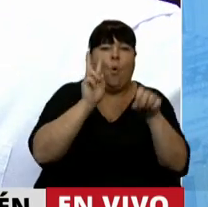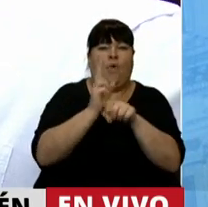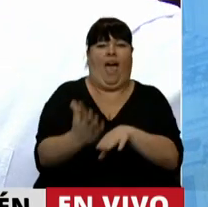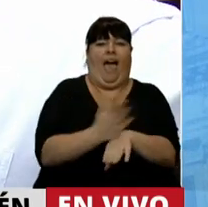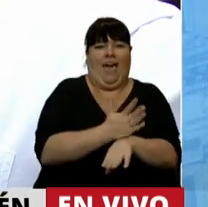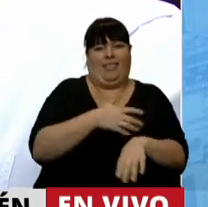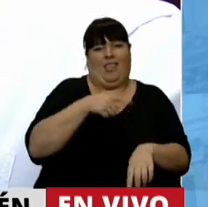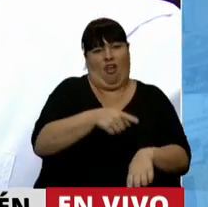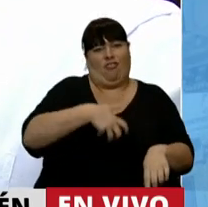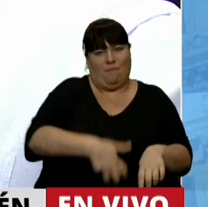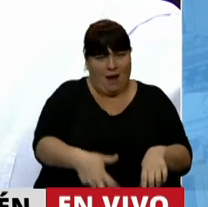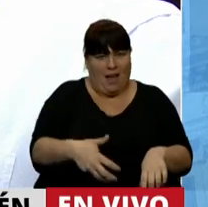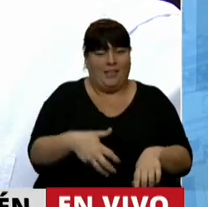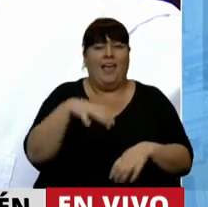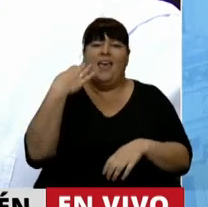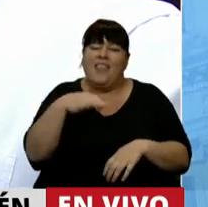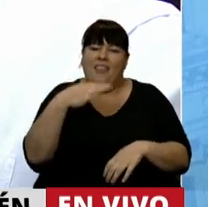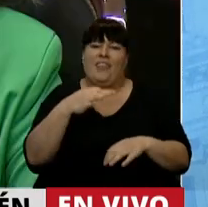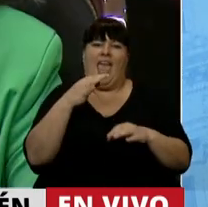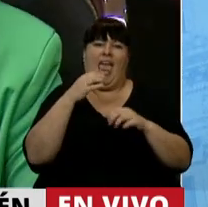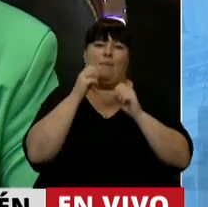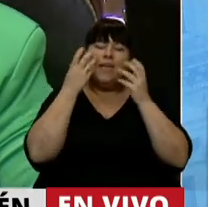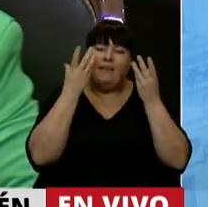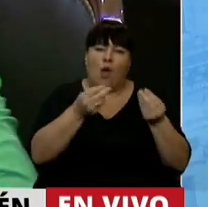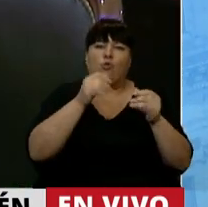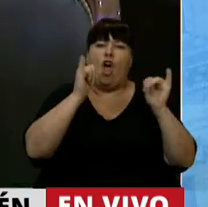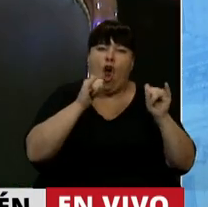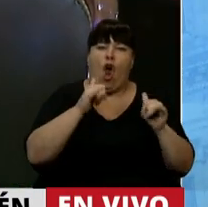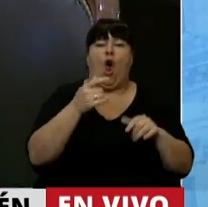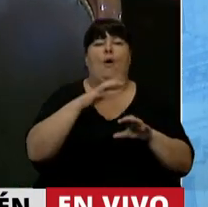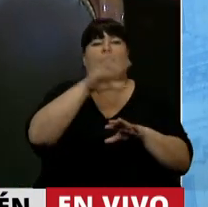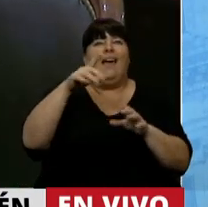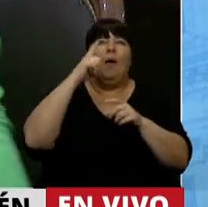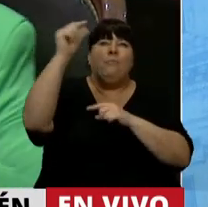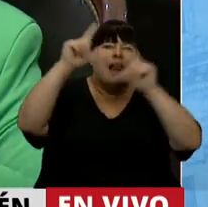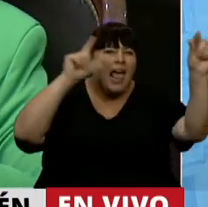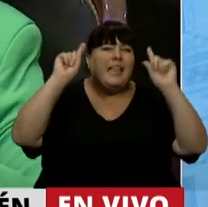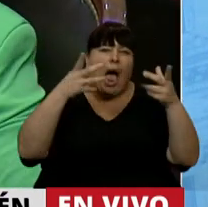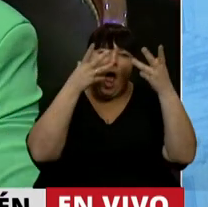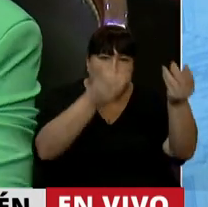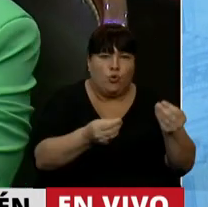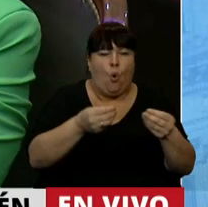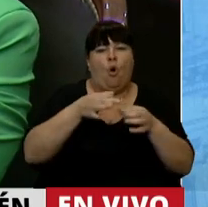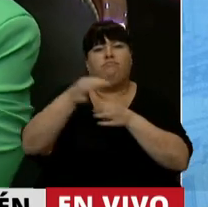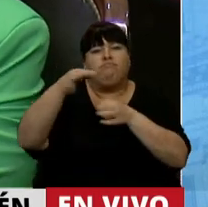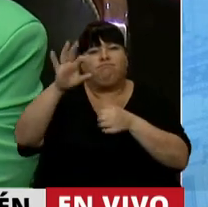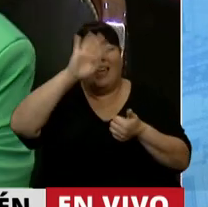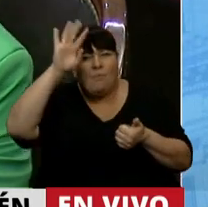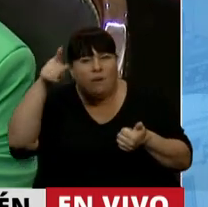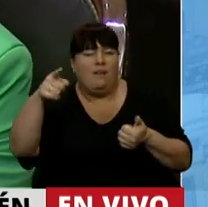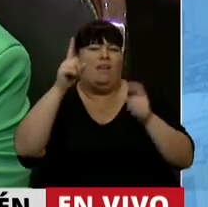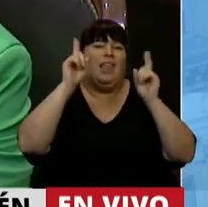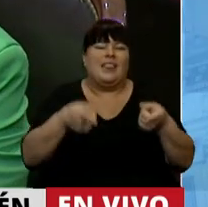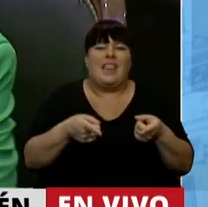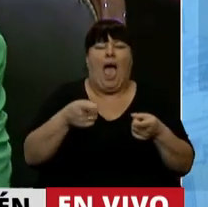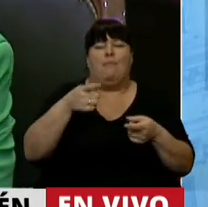prevención del embarazo. Tenemos que alcanzar a las adolescentes aisladas geográficamente, las de las comunidades originarias